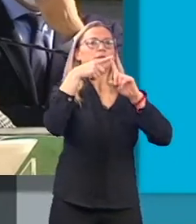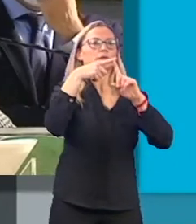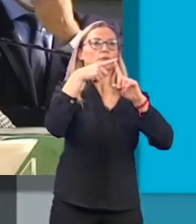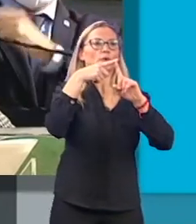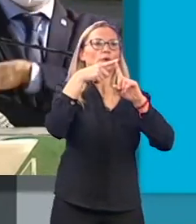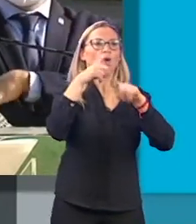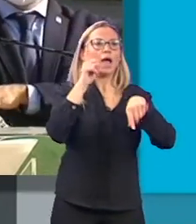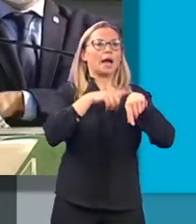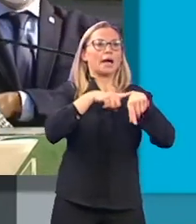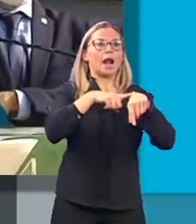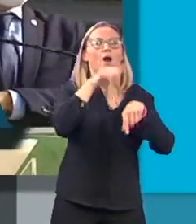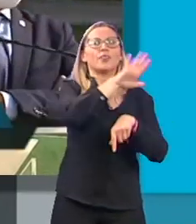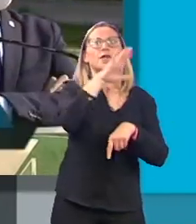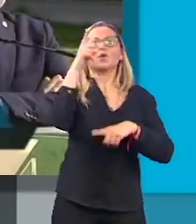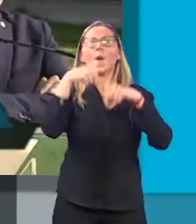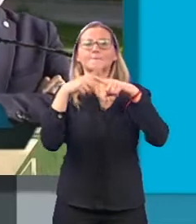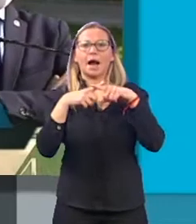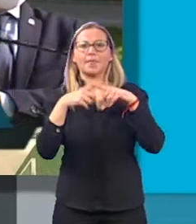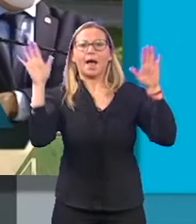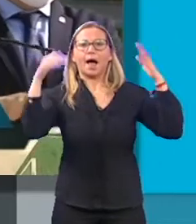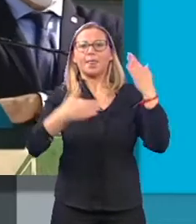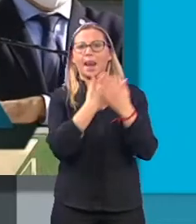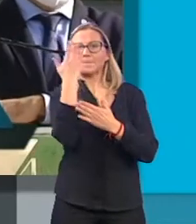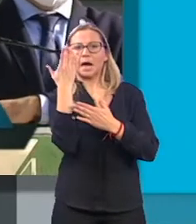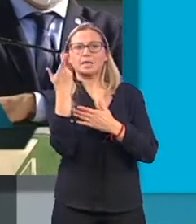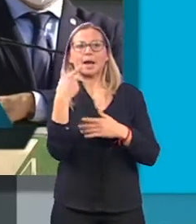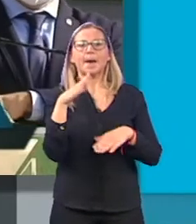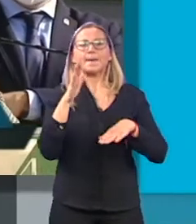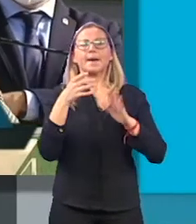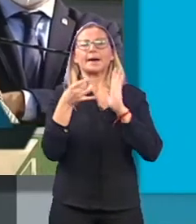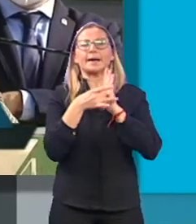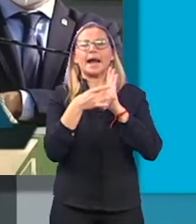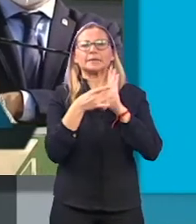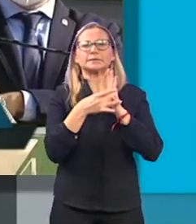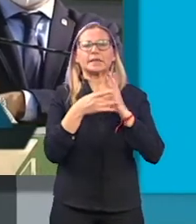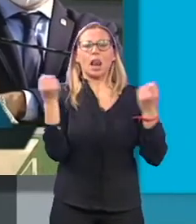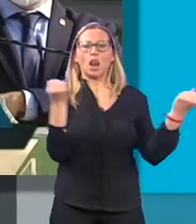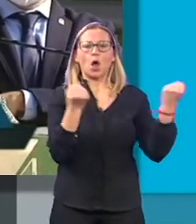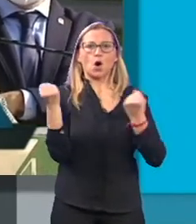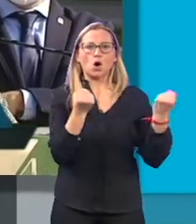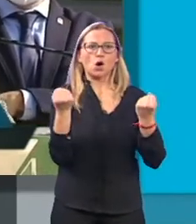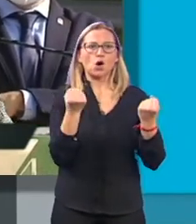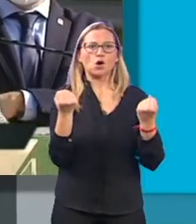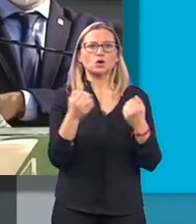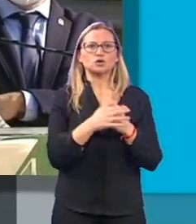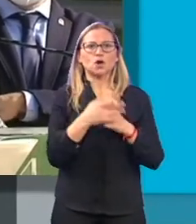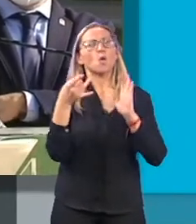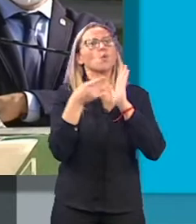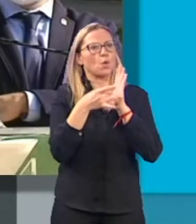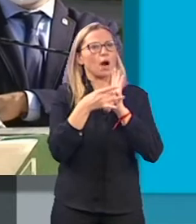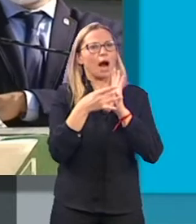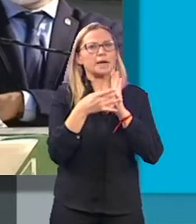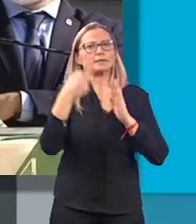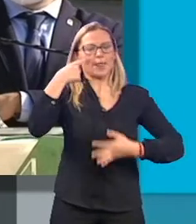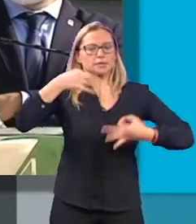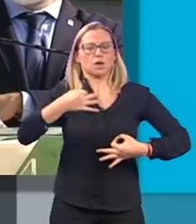y 30 de la mañana para poder garantizar la salida de los coches en cocheras con todas las garantías de